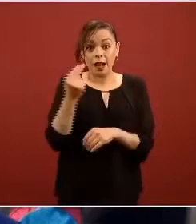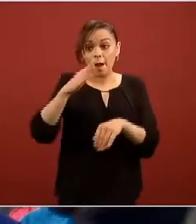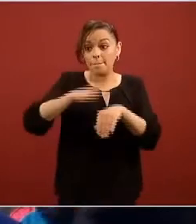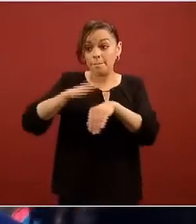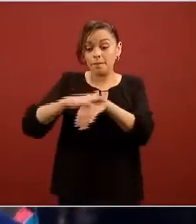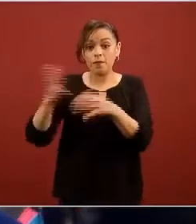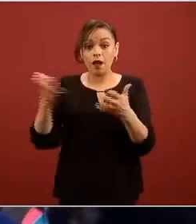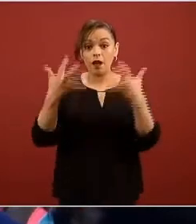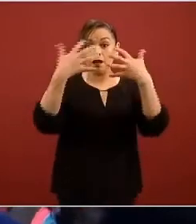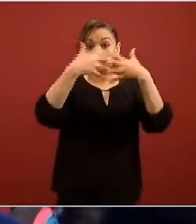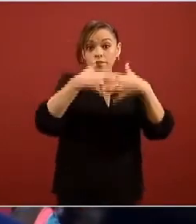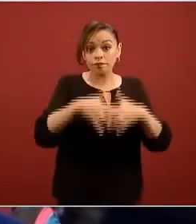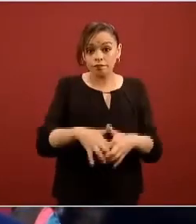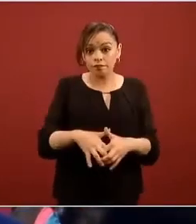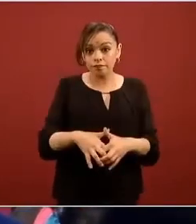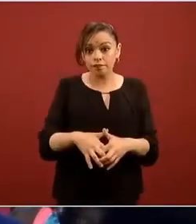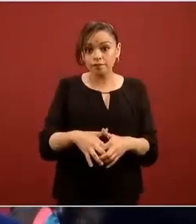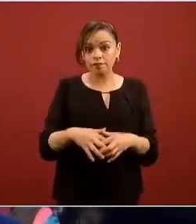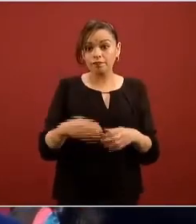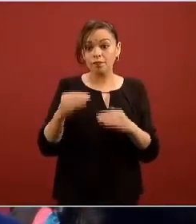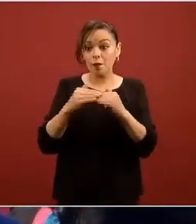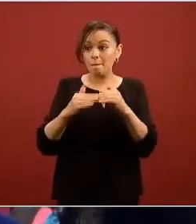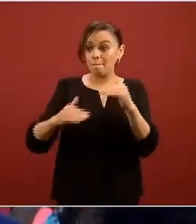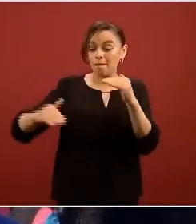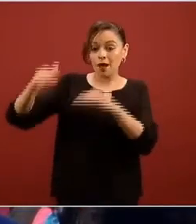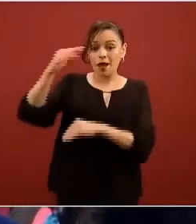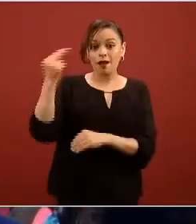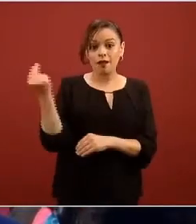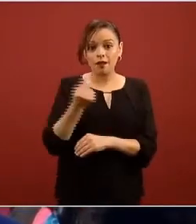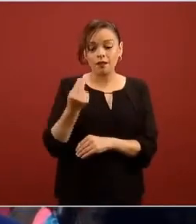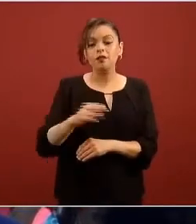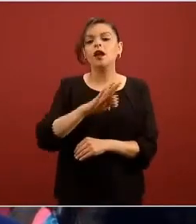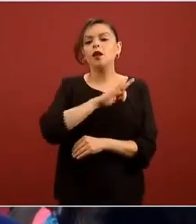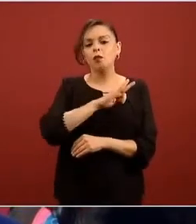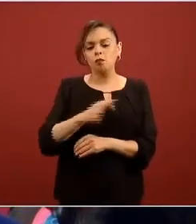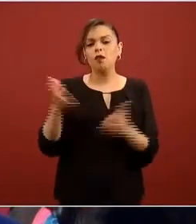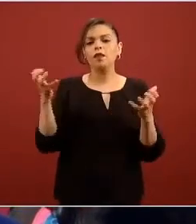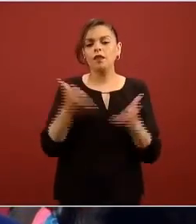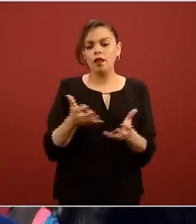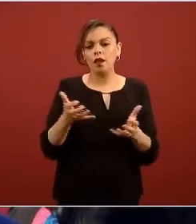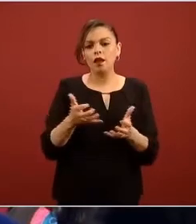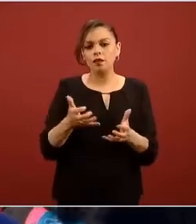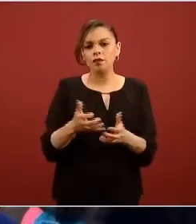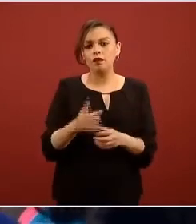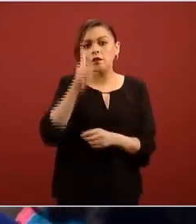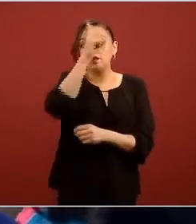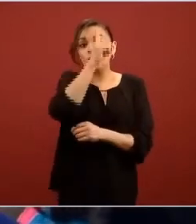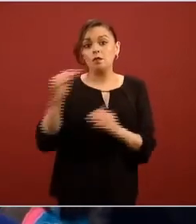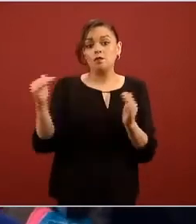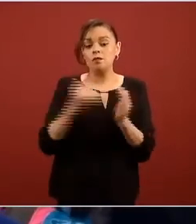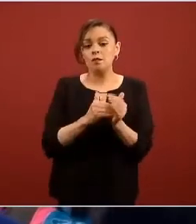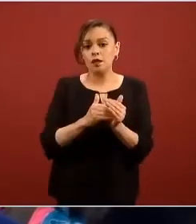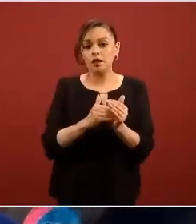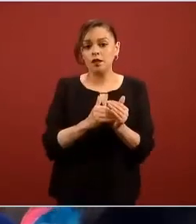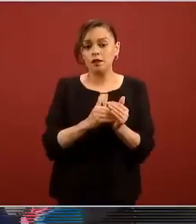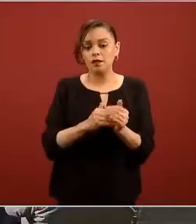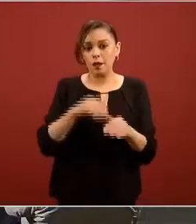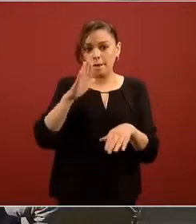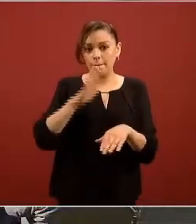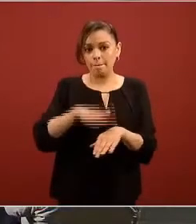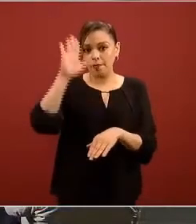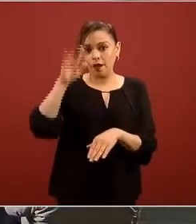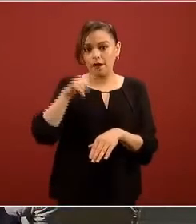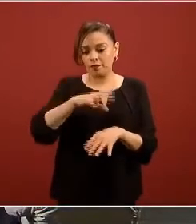se producen estos primeros es mayor se pueden llegar a fabricar hasta mil más